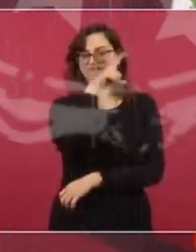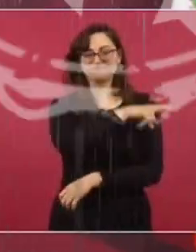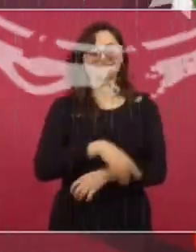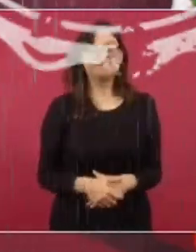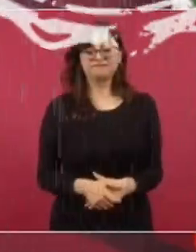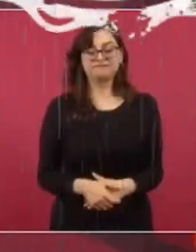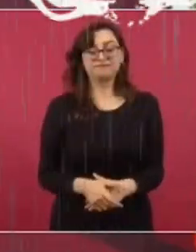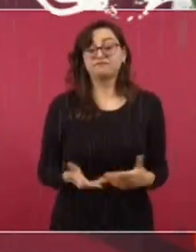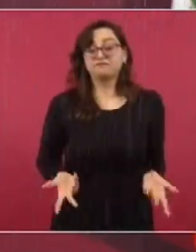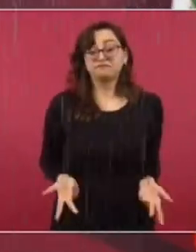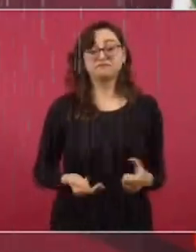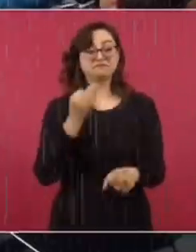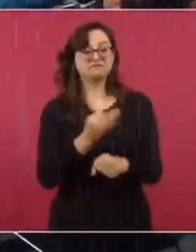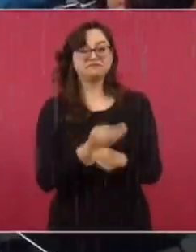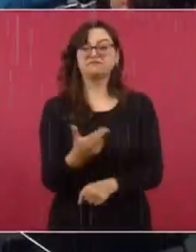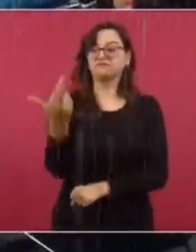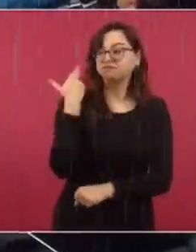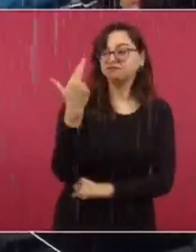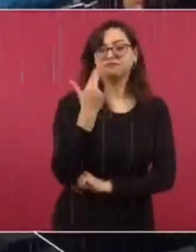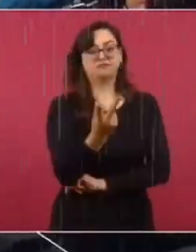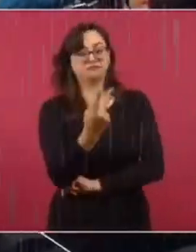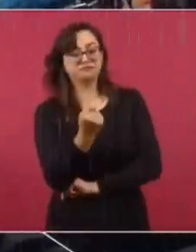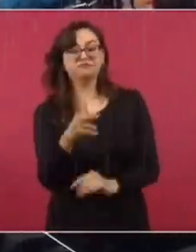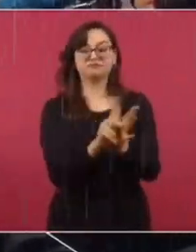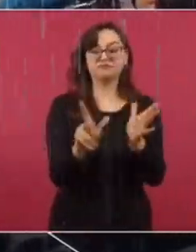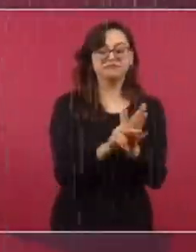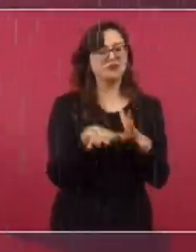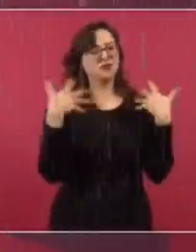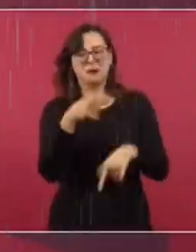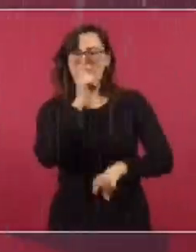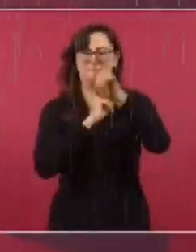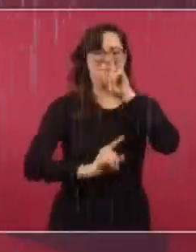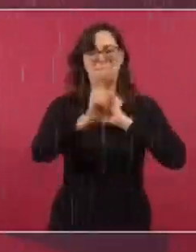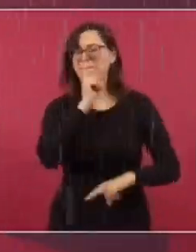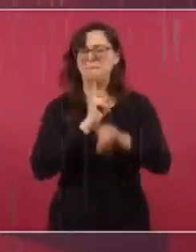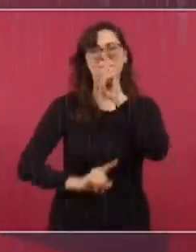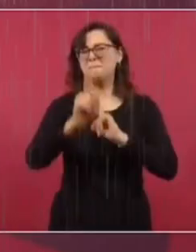Miren las campañas, en radio, en televisión, los periódicos, nunca se había visto.